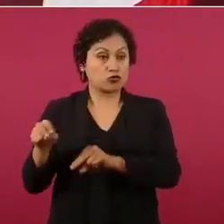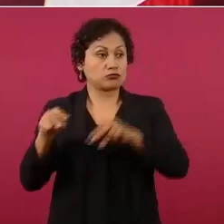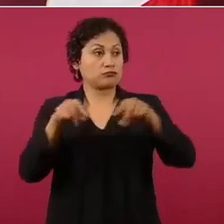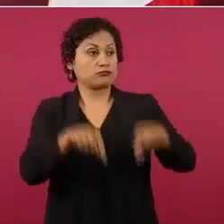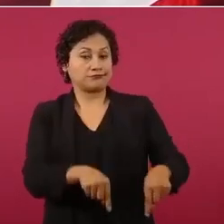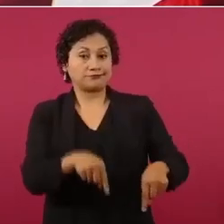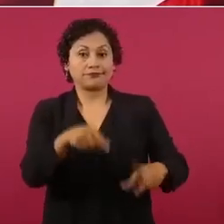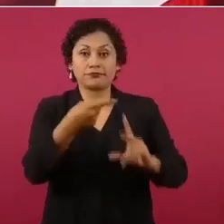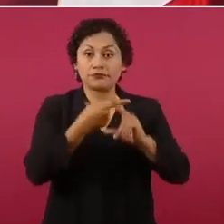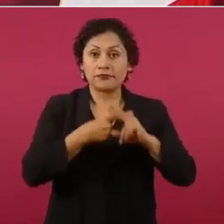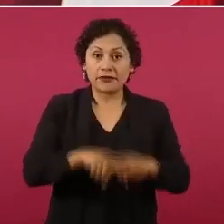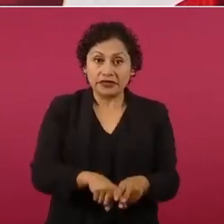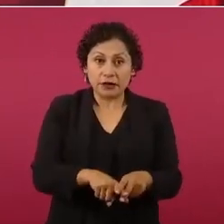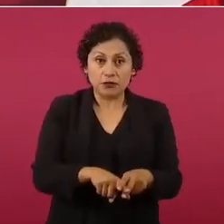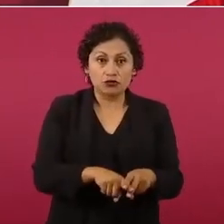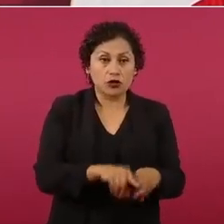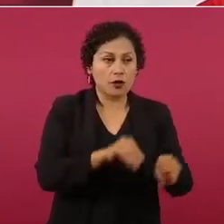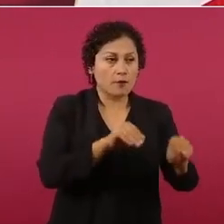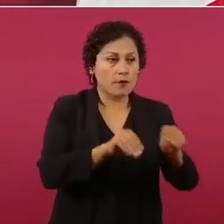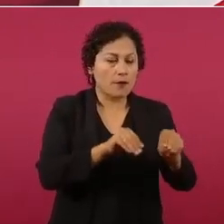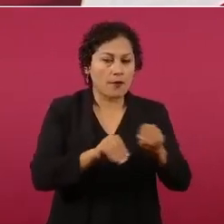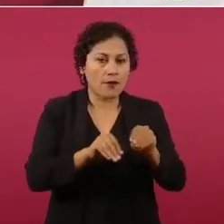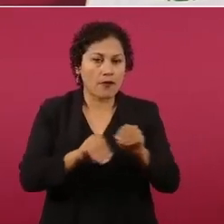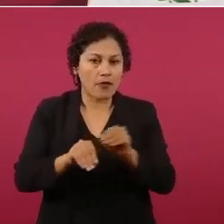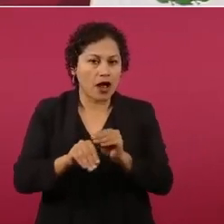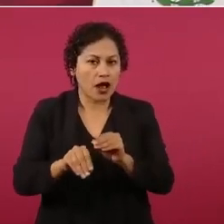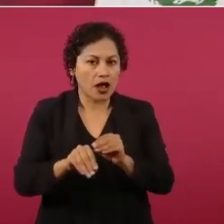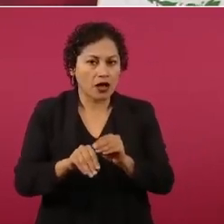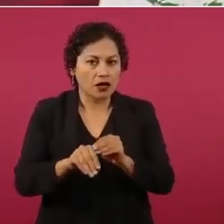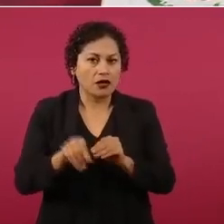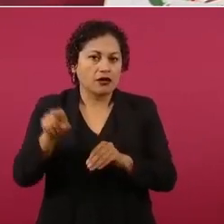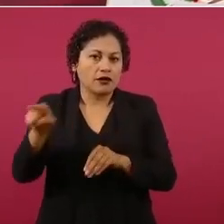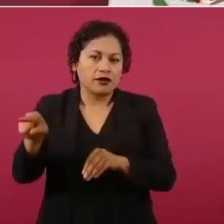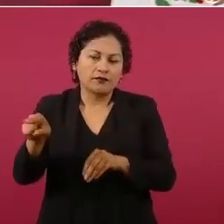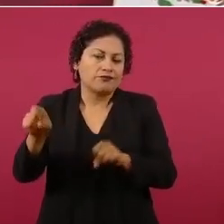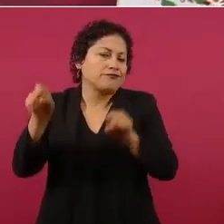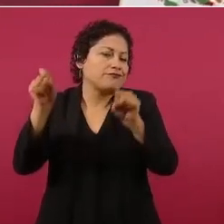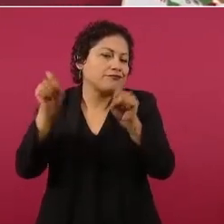a la reforma eléctrica,